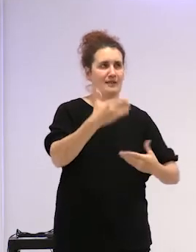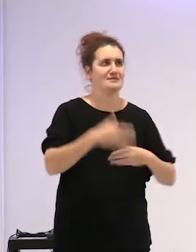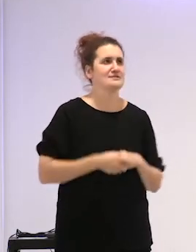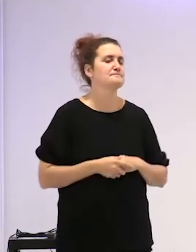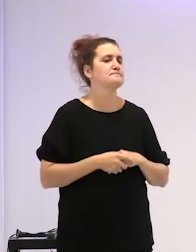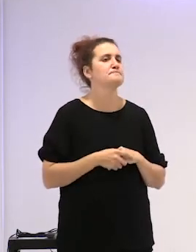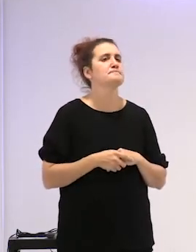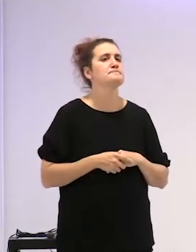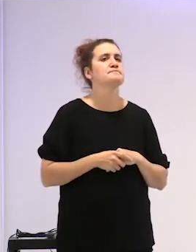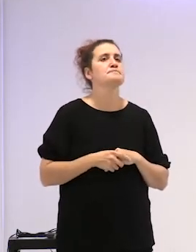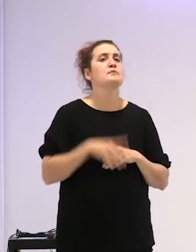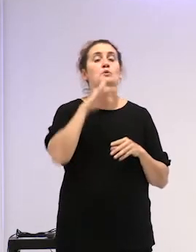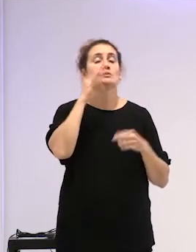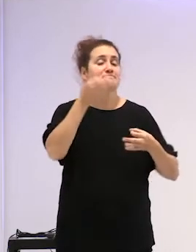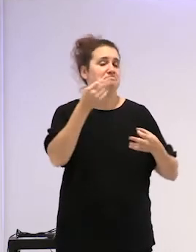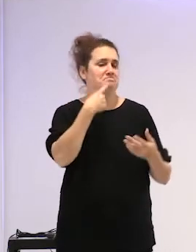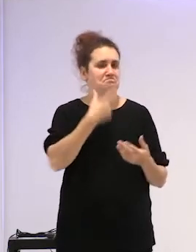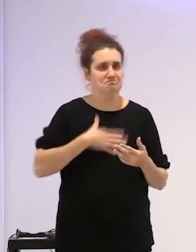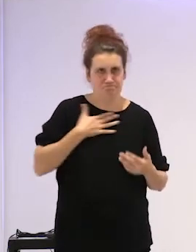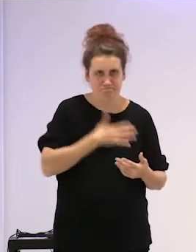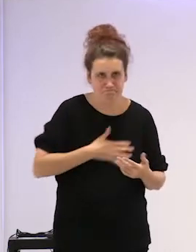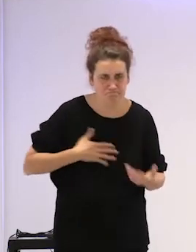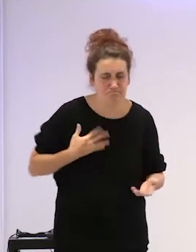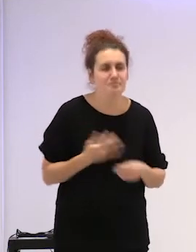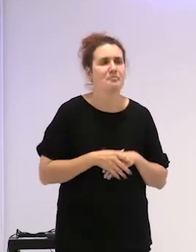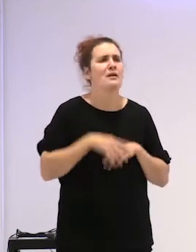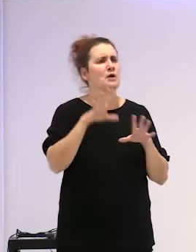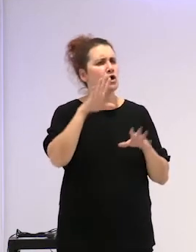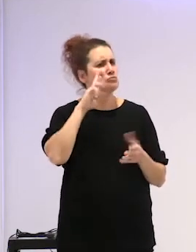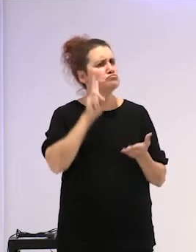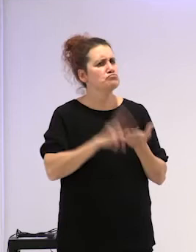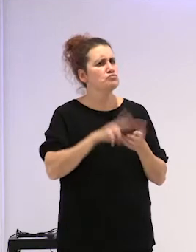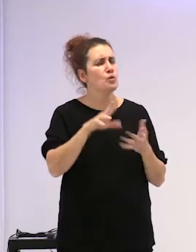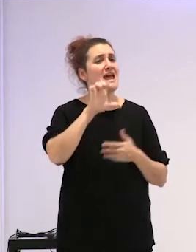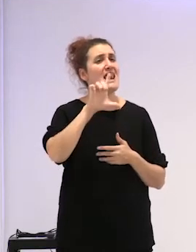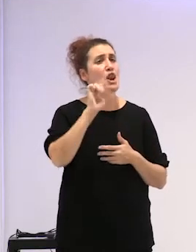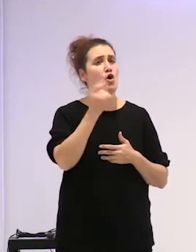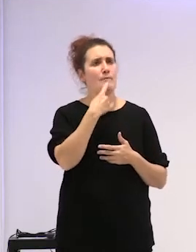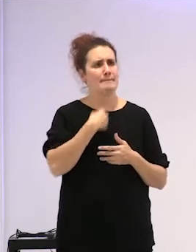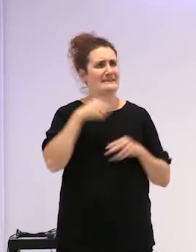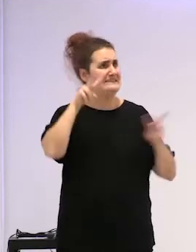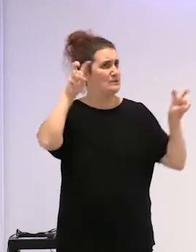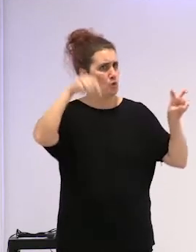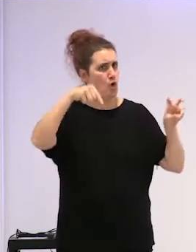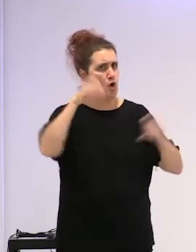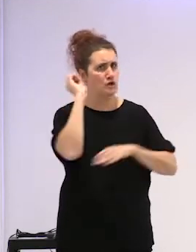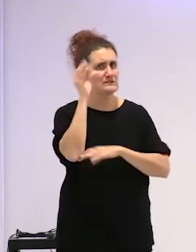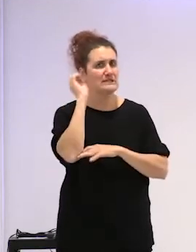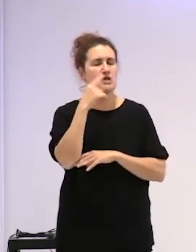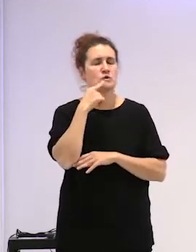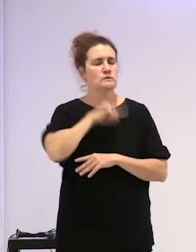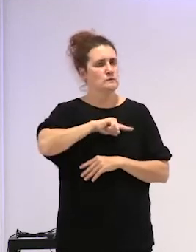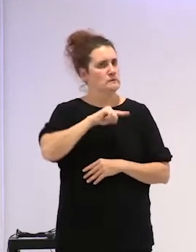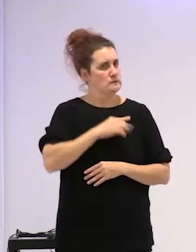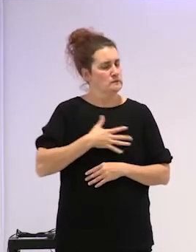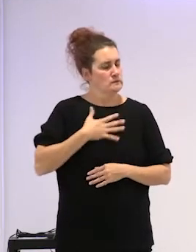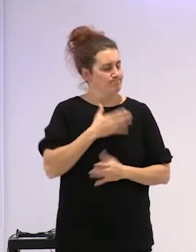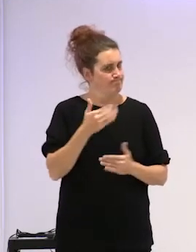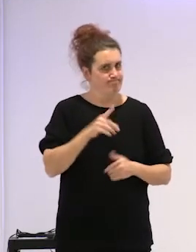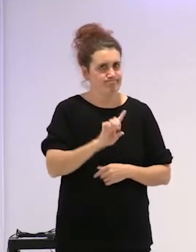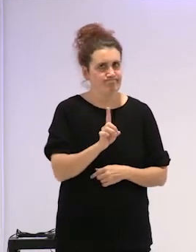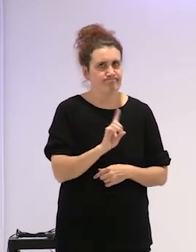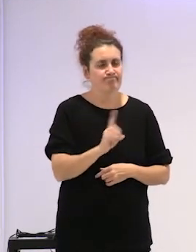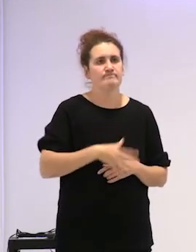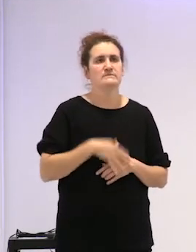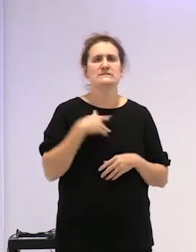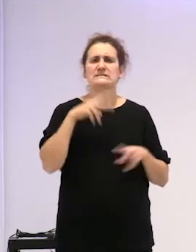Bueno, digo que siempre estoy encantada, pero reconozco que cuando Elon me dijo el título de esta charla me sentí un poco incómoda. Es un